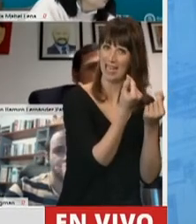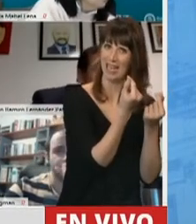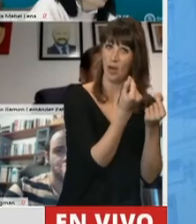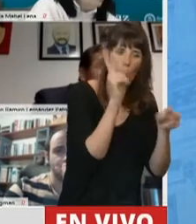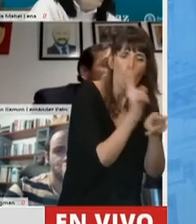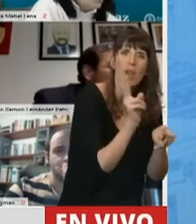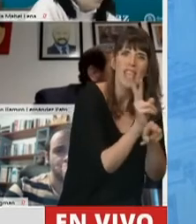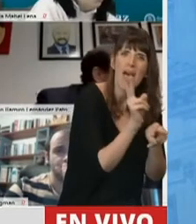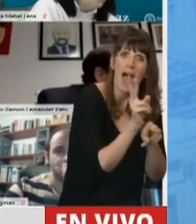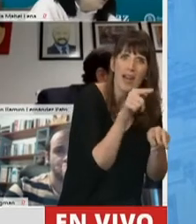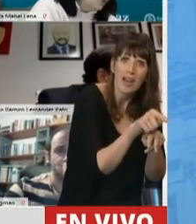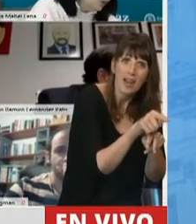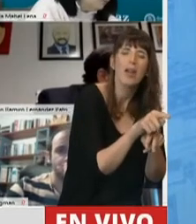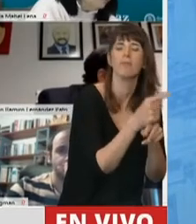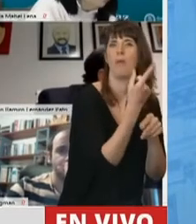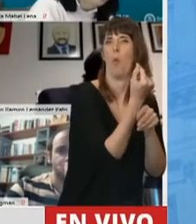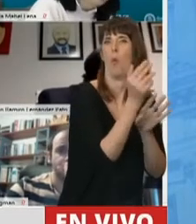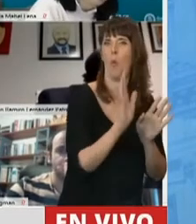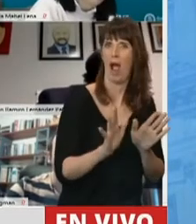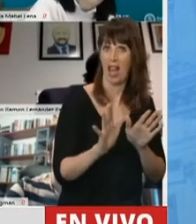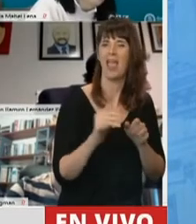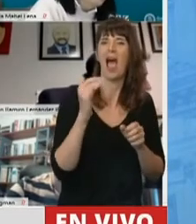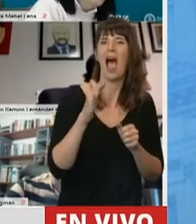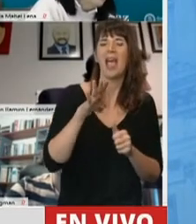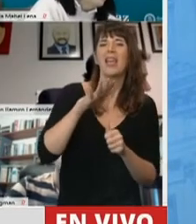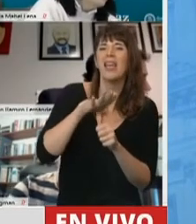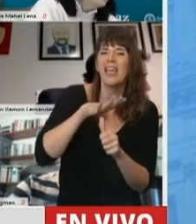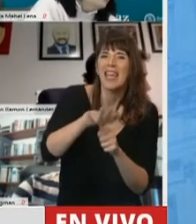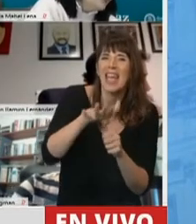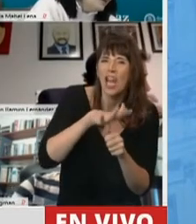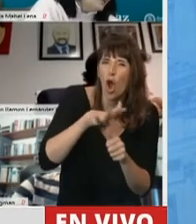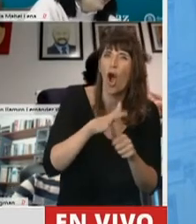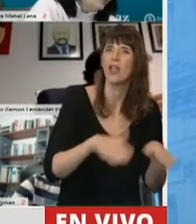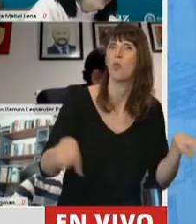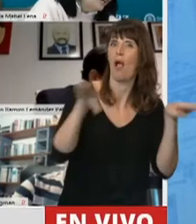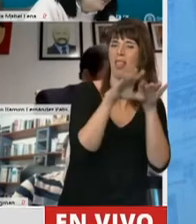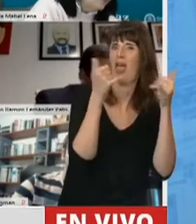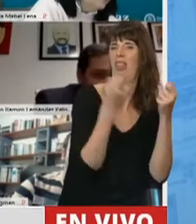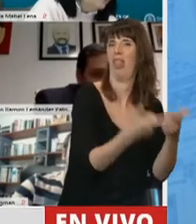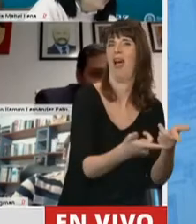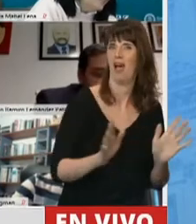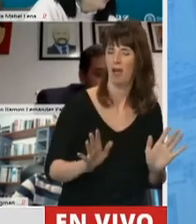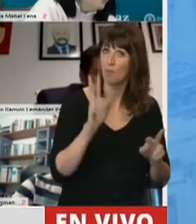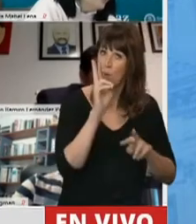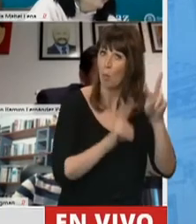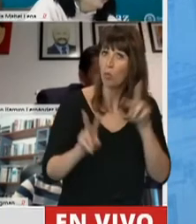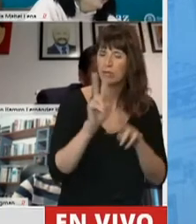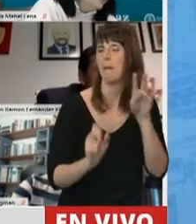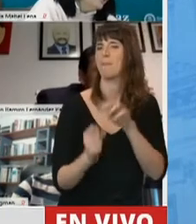este marco de igualdad de género. Del mismo modo, estamos promoviendo la corresponsabilidad